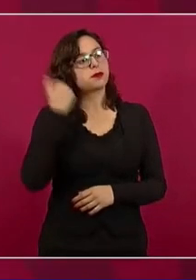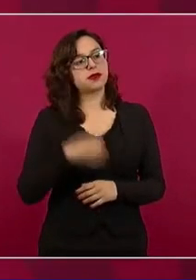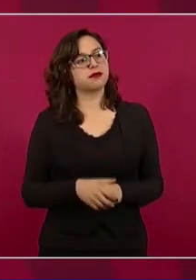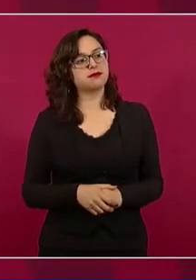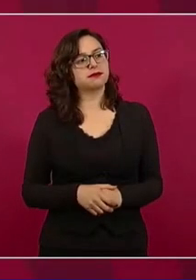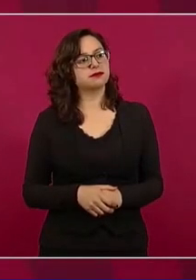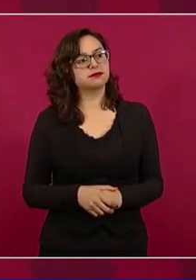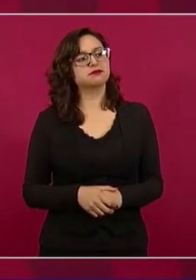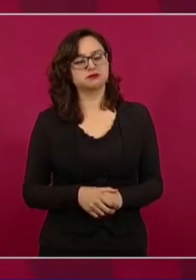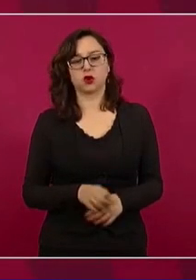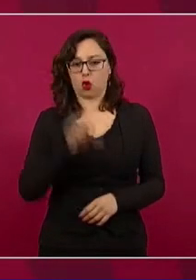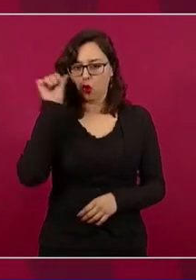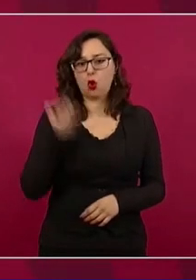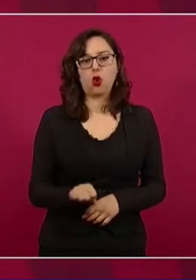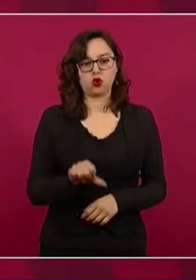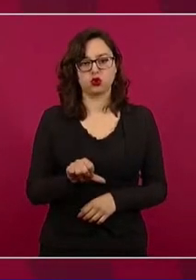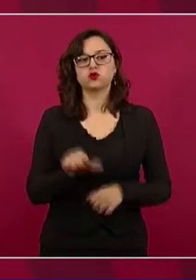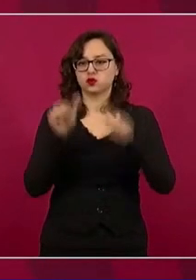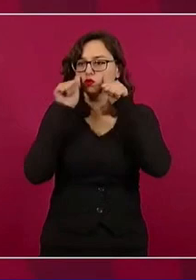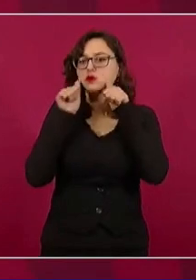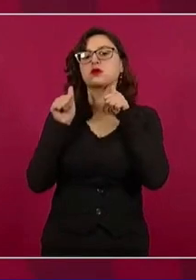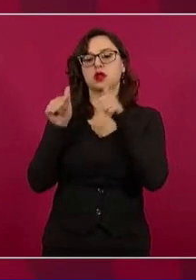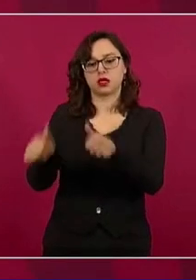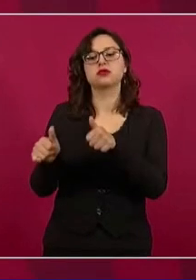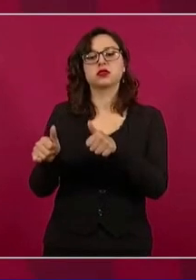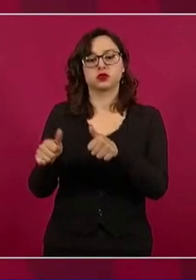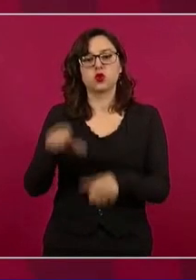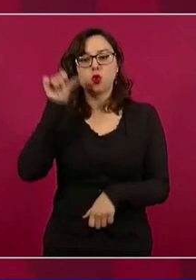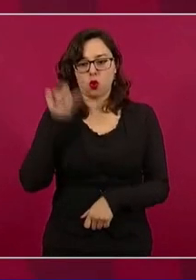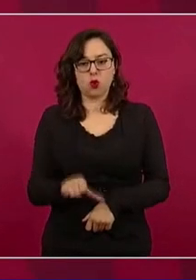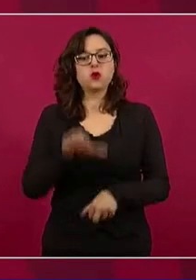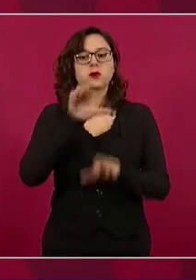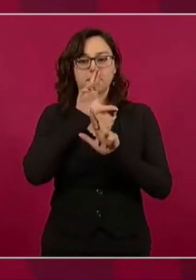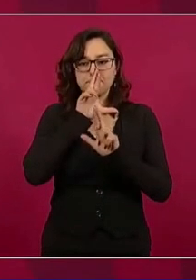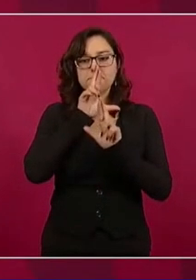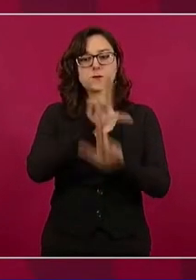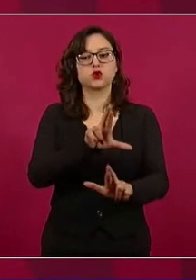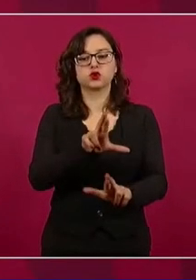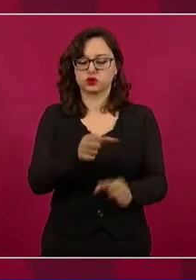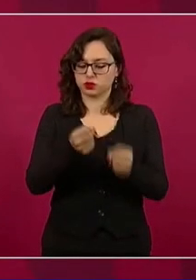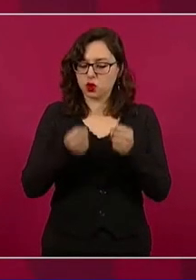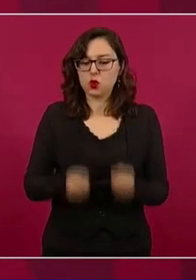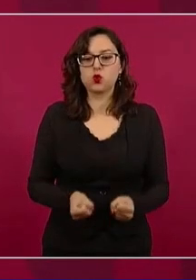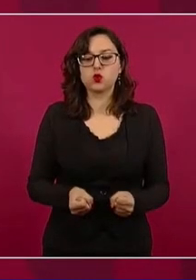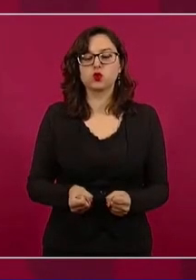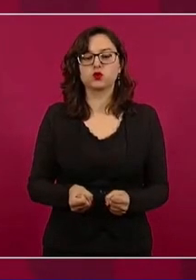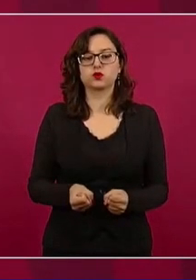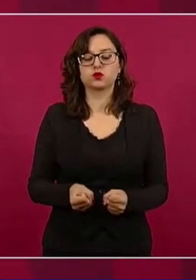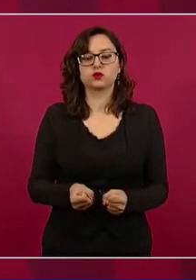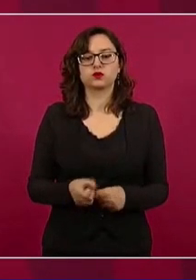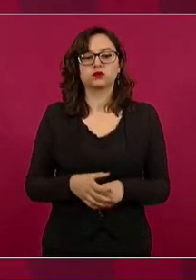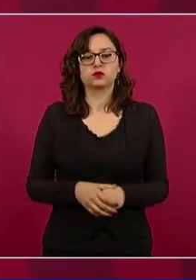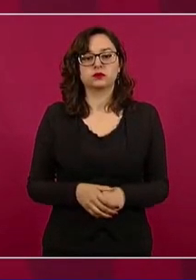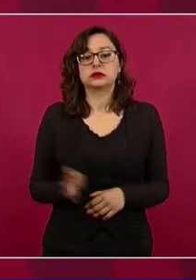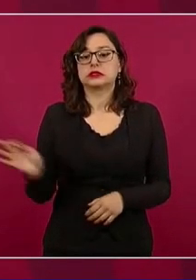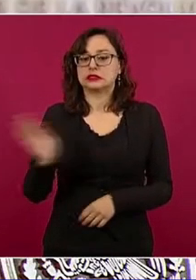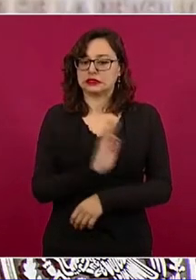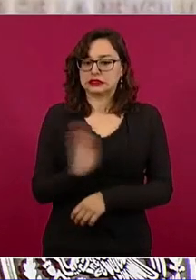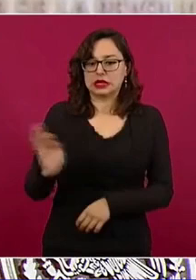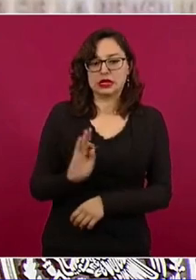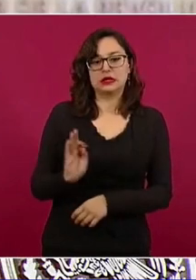mismo lo vemos, hoy mismo va a haber respuesta. Aún cuando sea tarde,